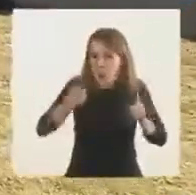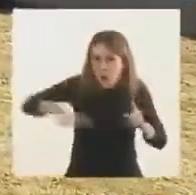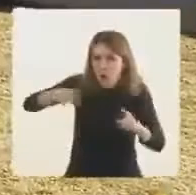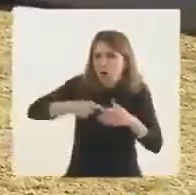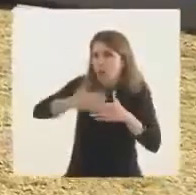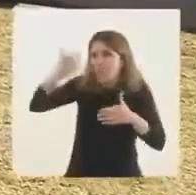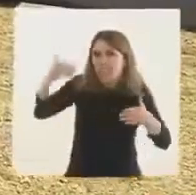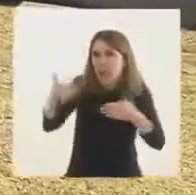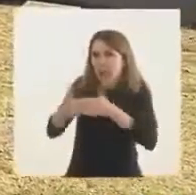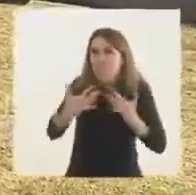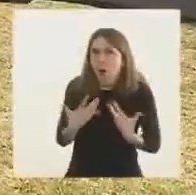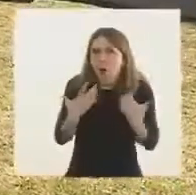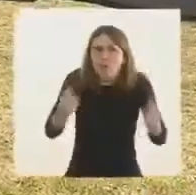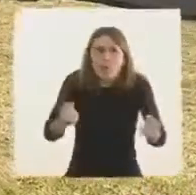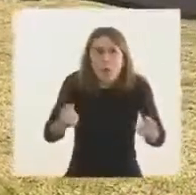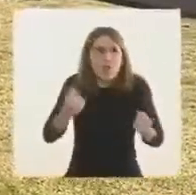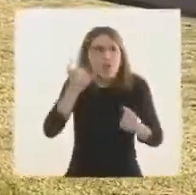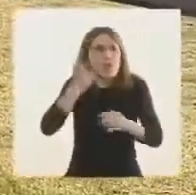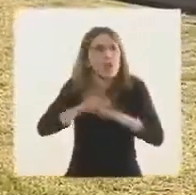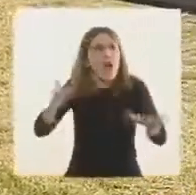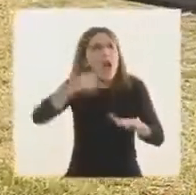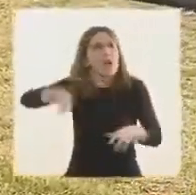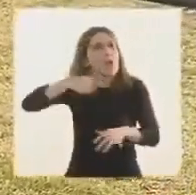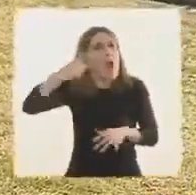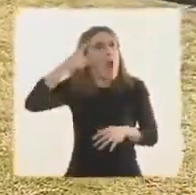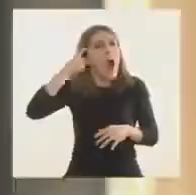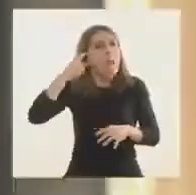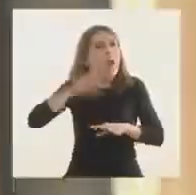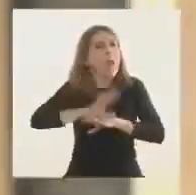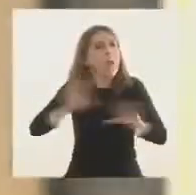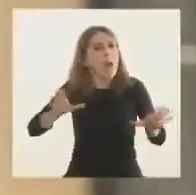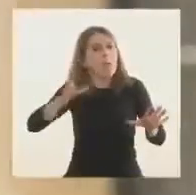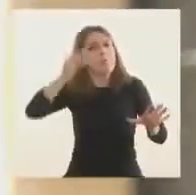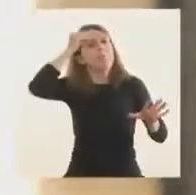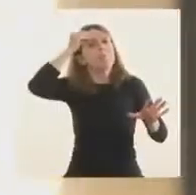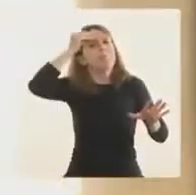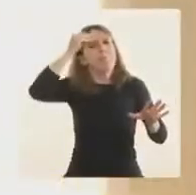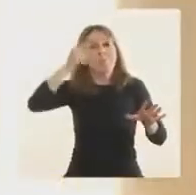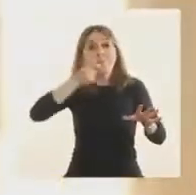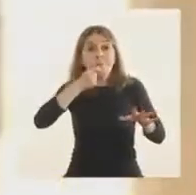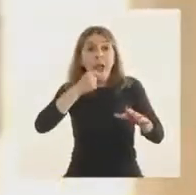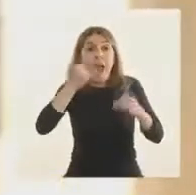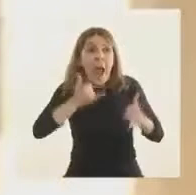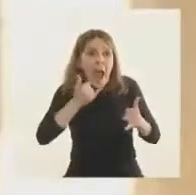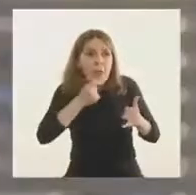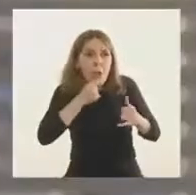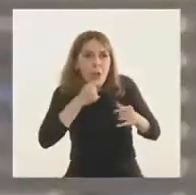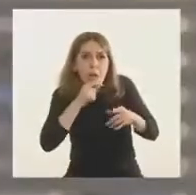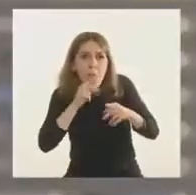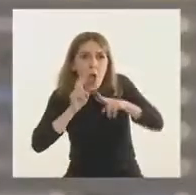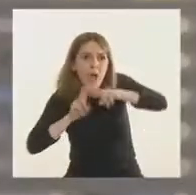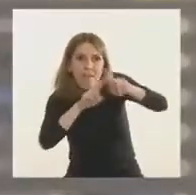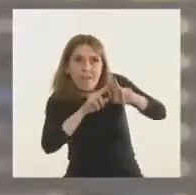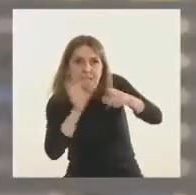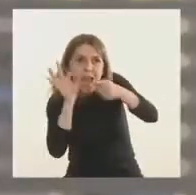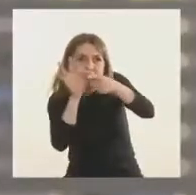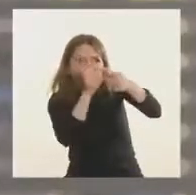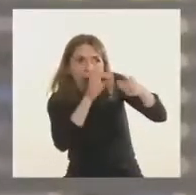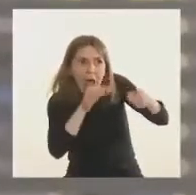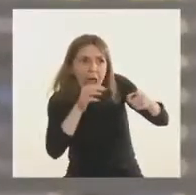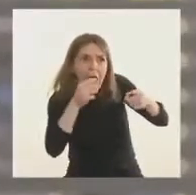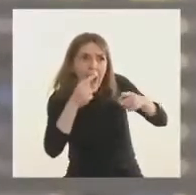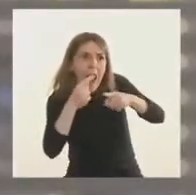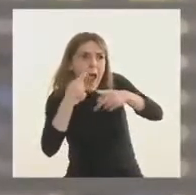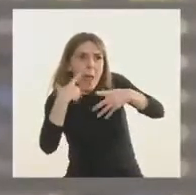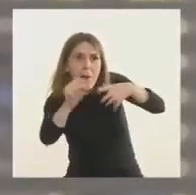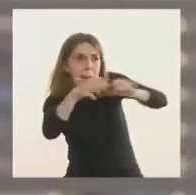una de las cosas que aprendimos es que, si podemos detectar a los que están infectados, las posibilidades de que ese virus nos gane